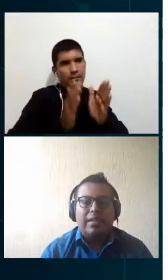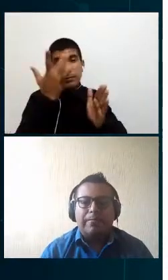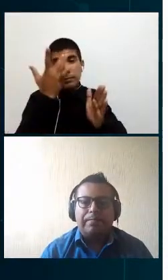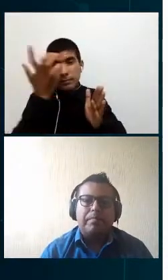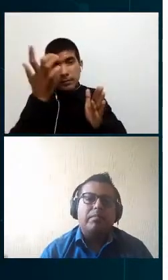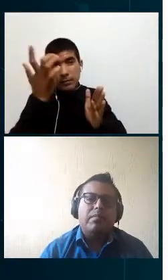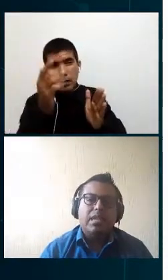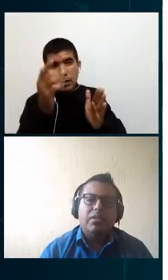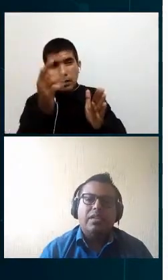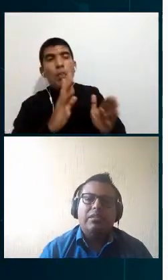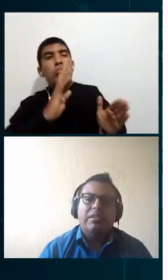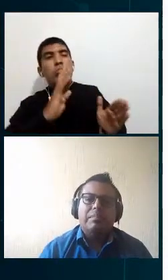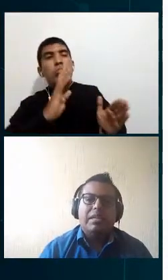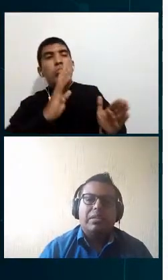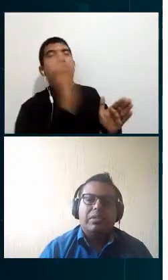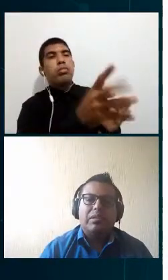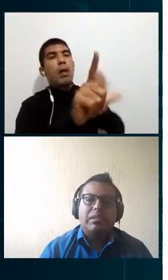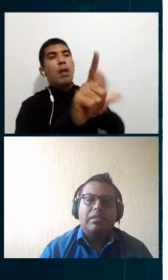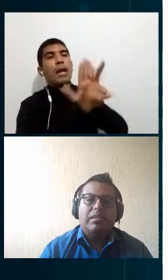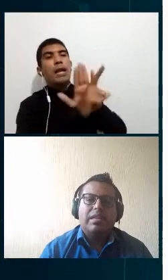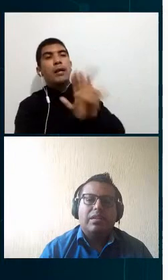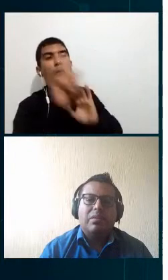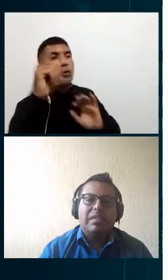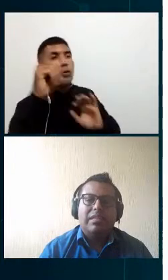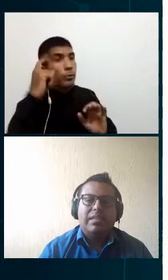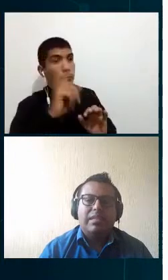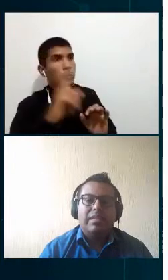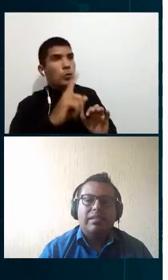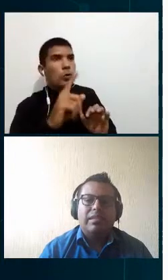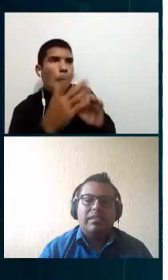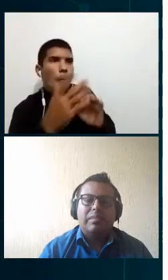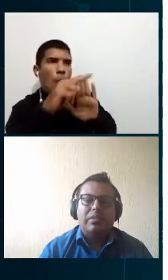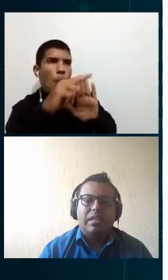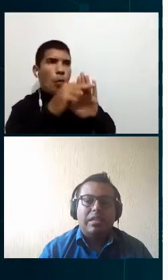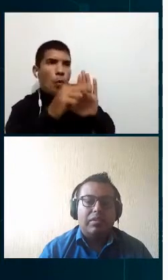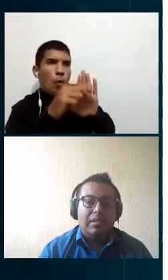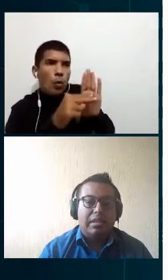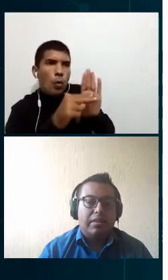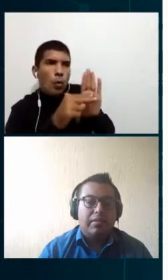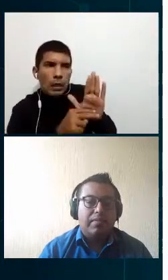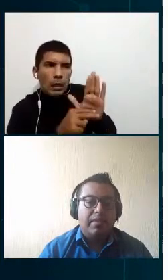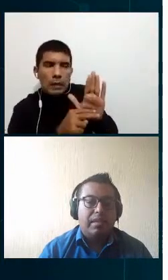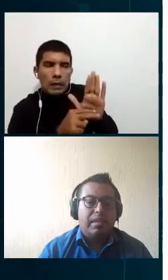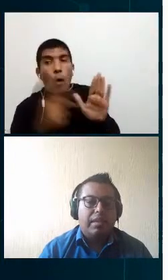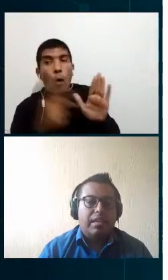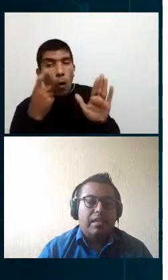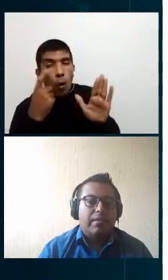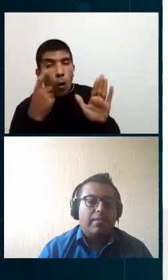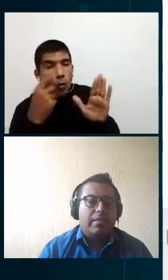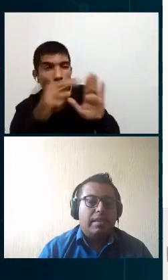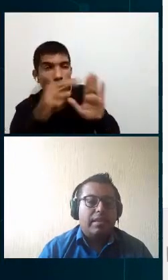transferir los datos de medición de command center que tenemos al lado izquierdo